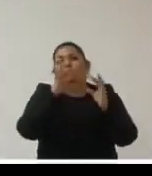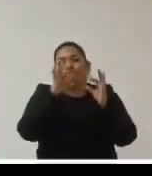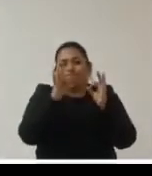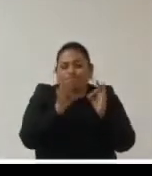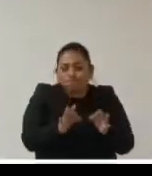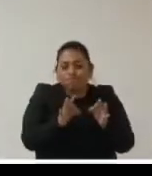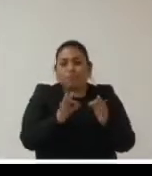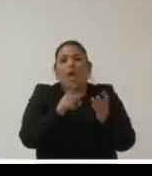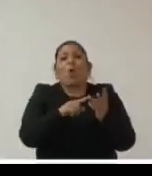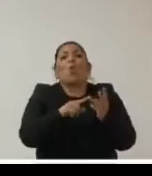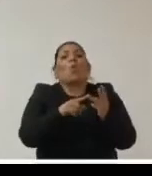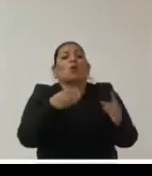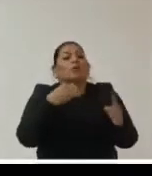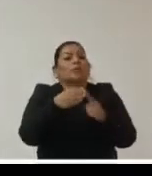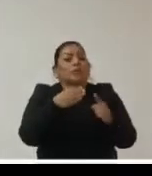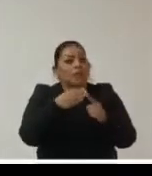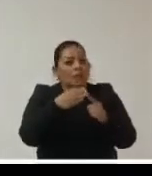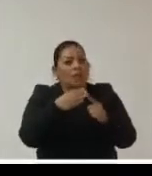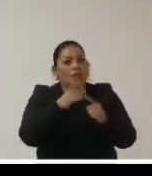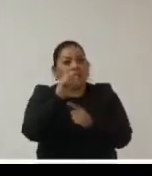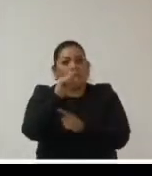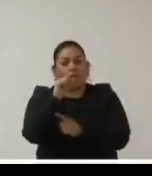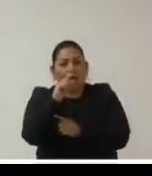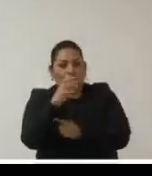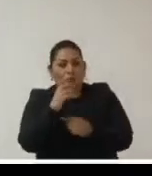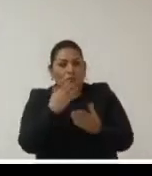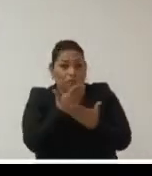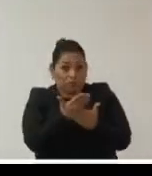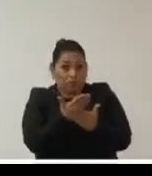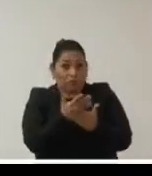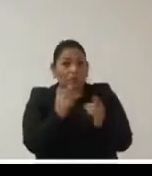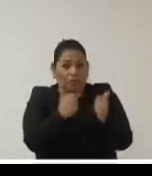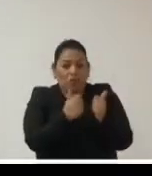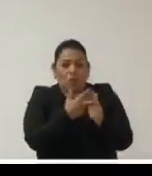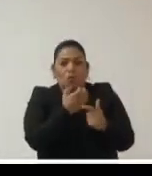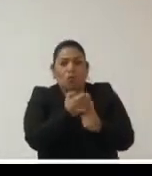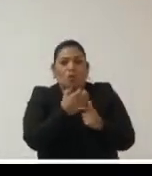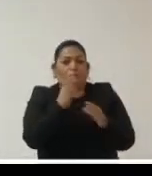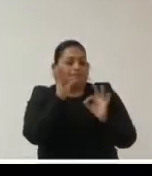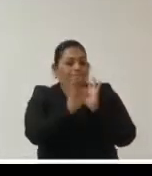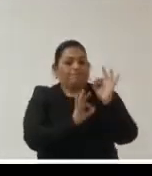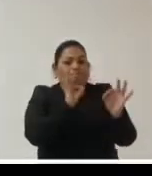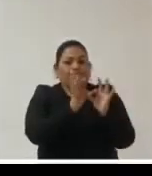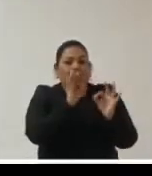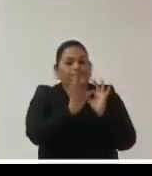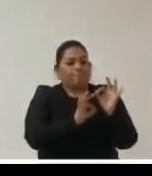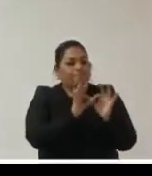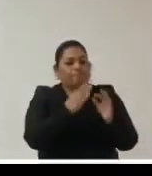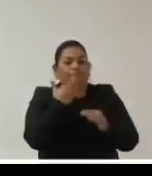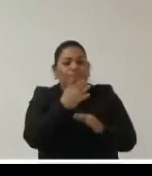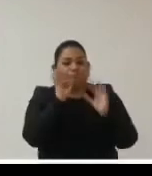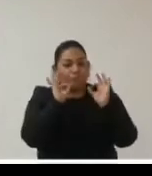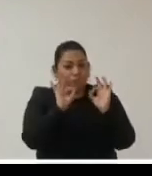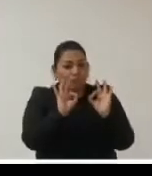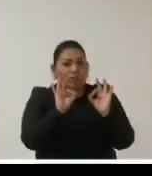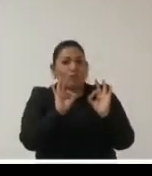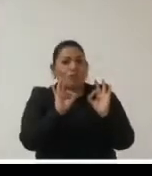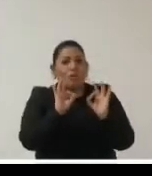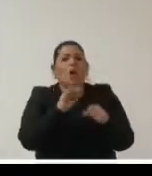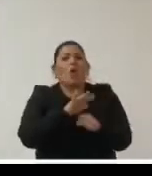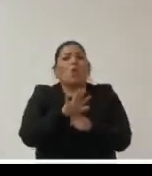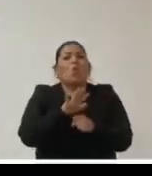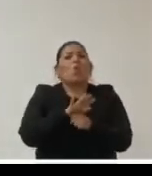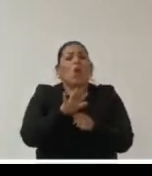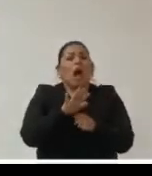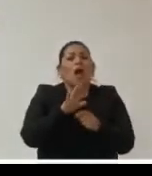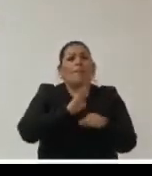el tipo de datos que se solicita con esto vamos a conseguir cumplir los fines previstos y sobre todo cuál es la